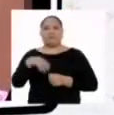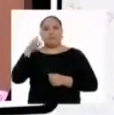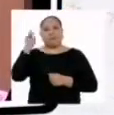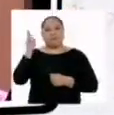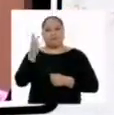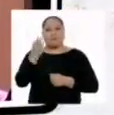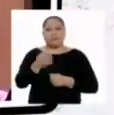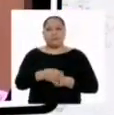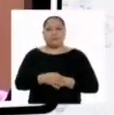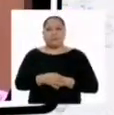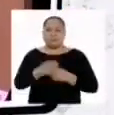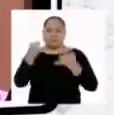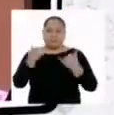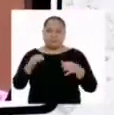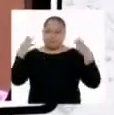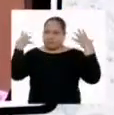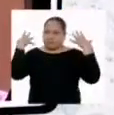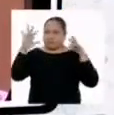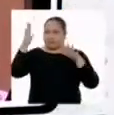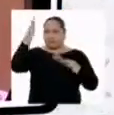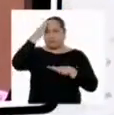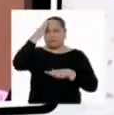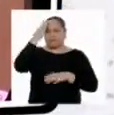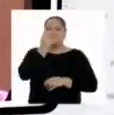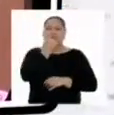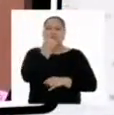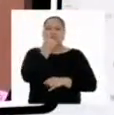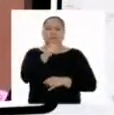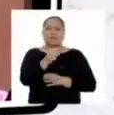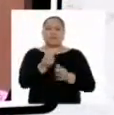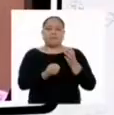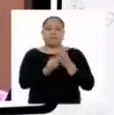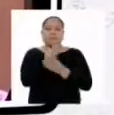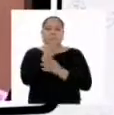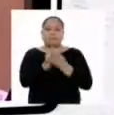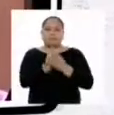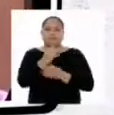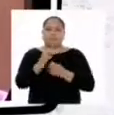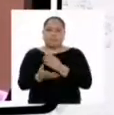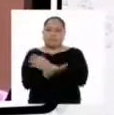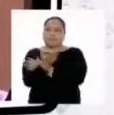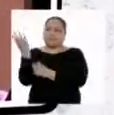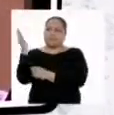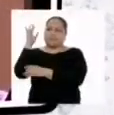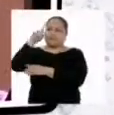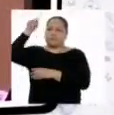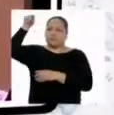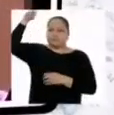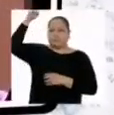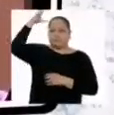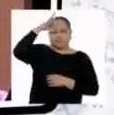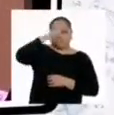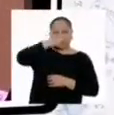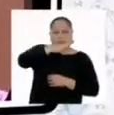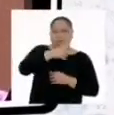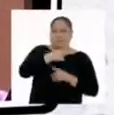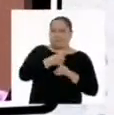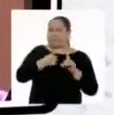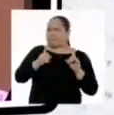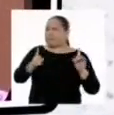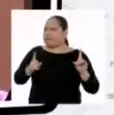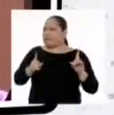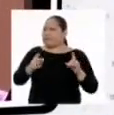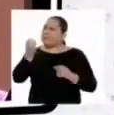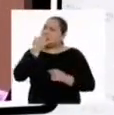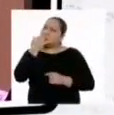Profesora, ahora que sabemos qué pasa con las plantas durante todo el día con la luz del sol, pero